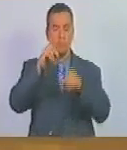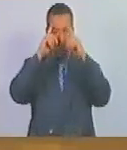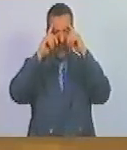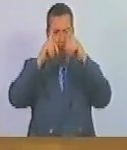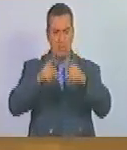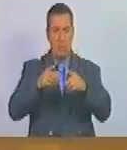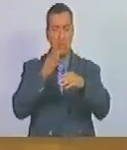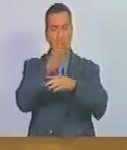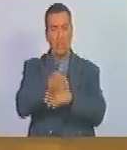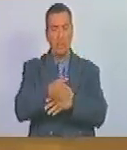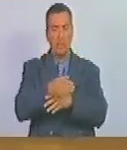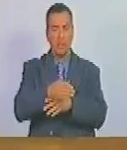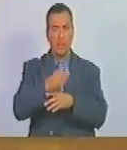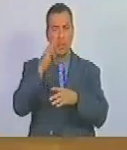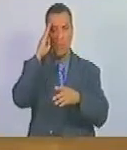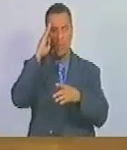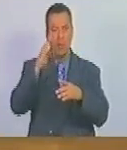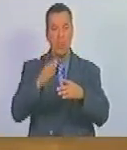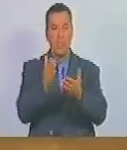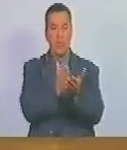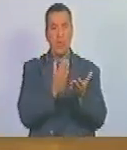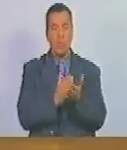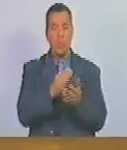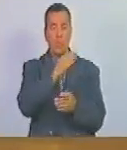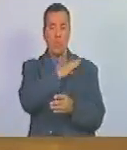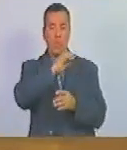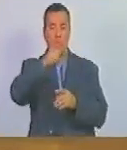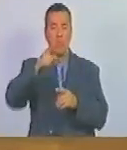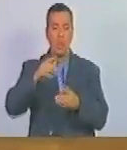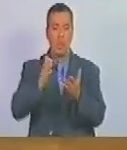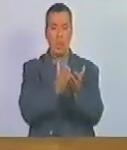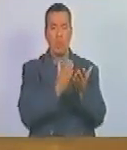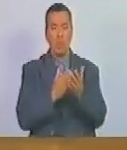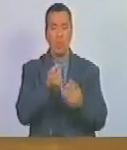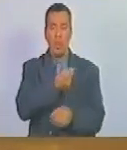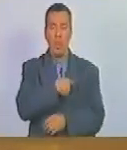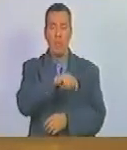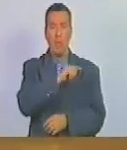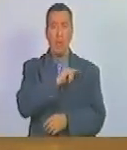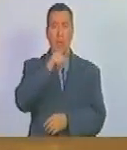entrar a la academia militar, dominada por el imperio español.